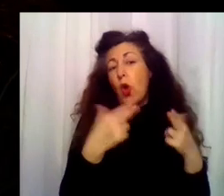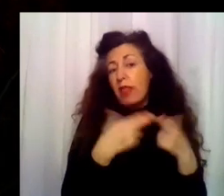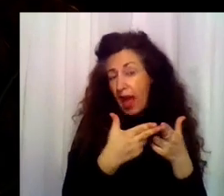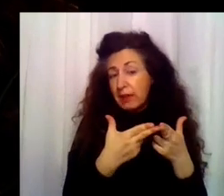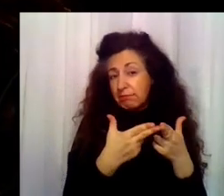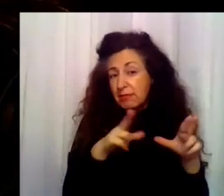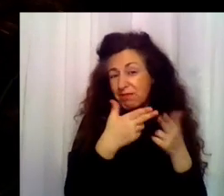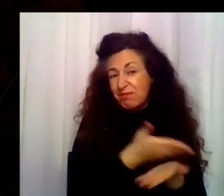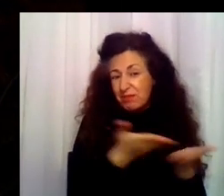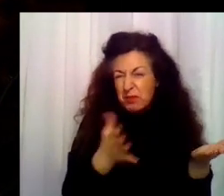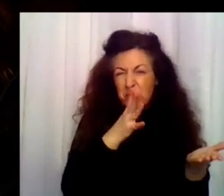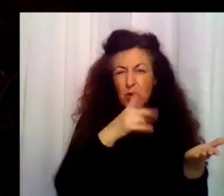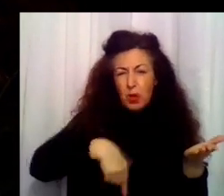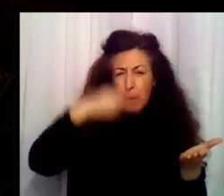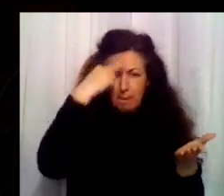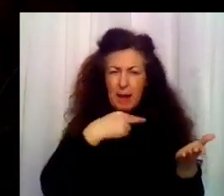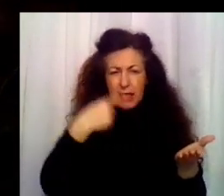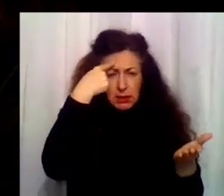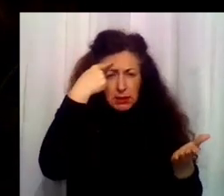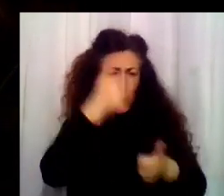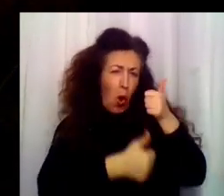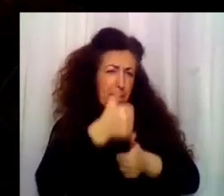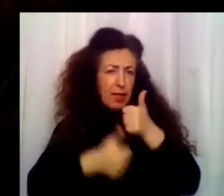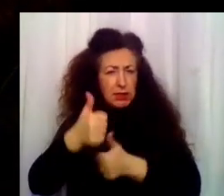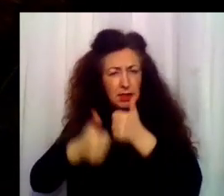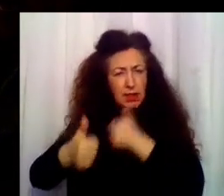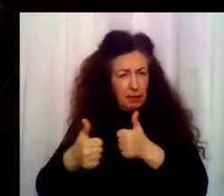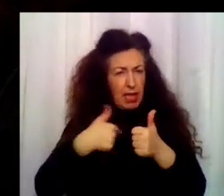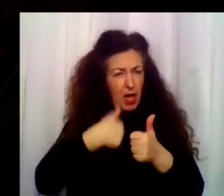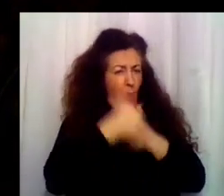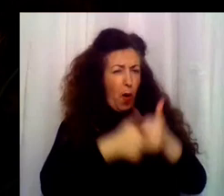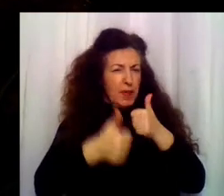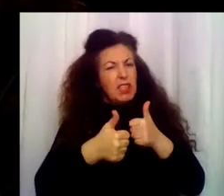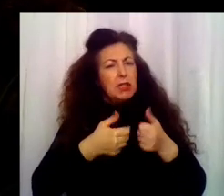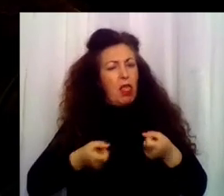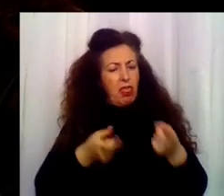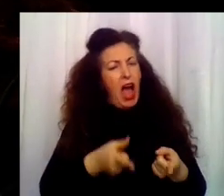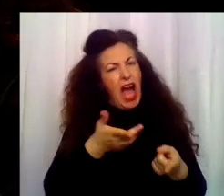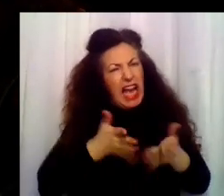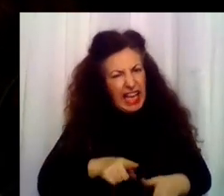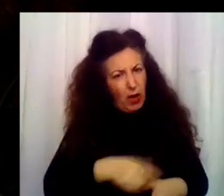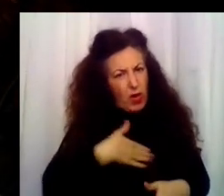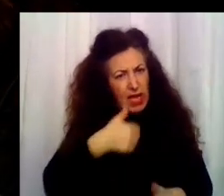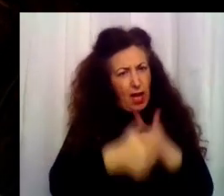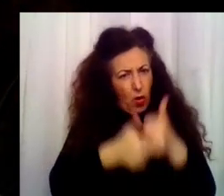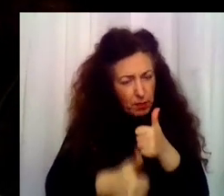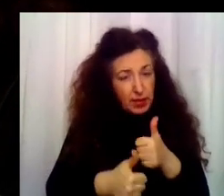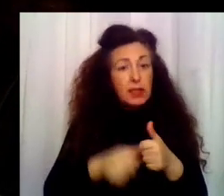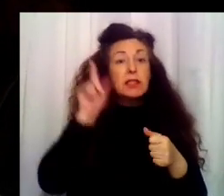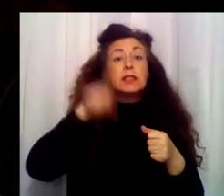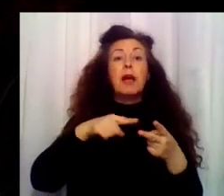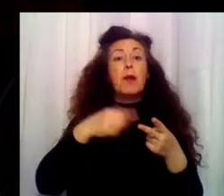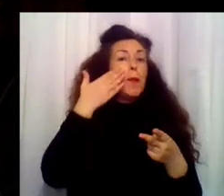de una competitividad enfermiza proyectada en los hijos psicológicos, una vanidad